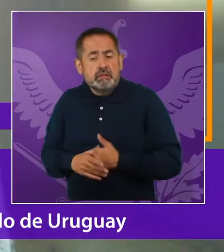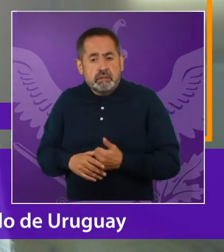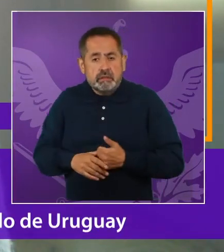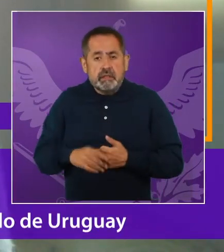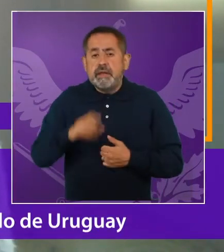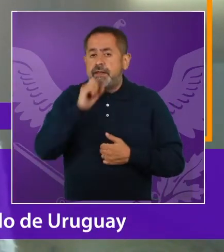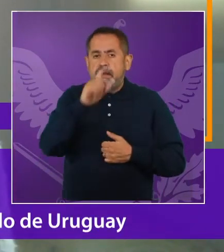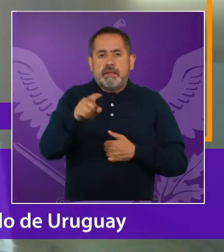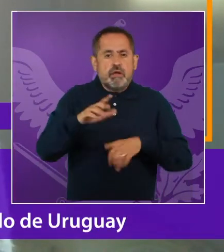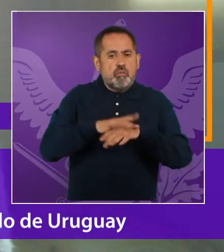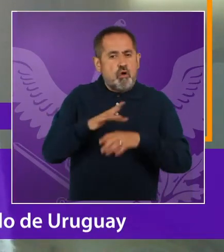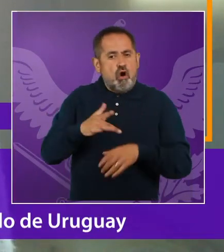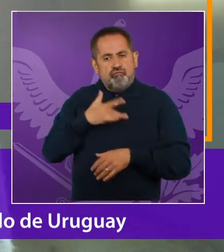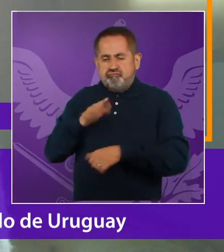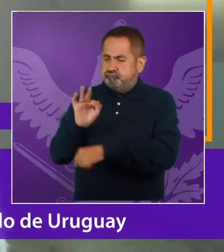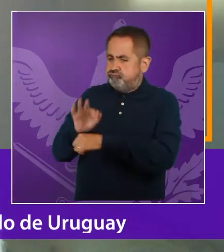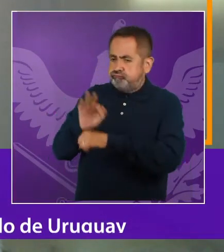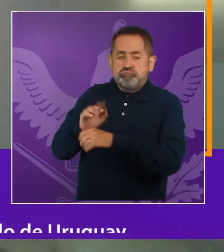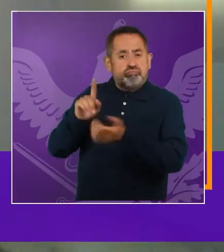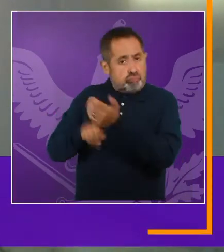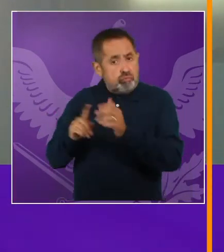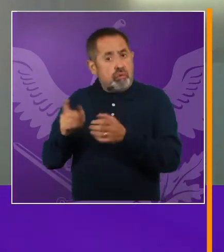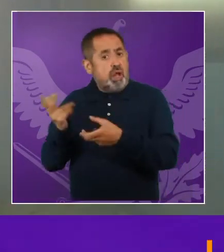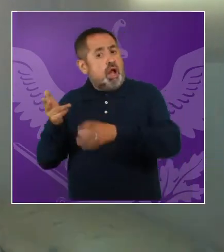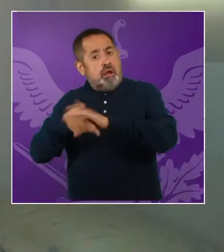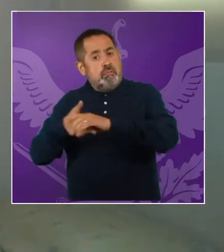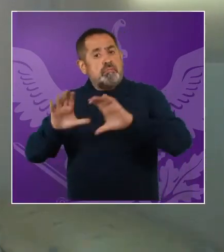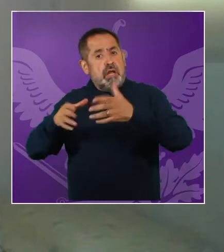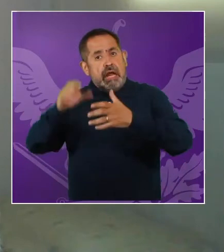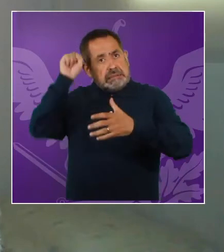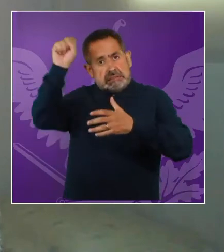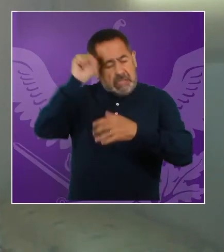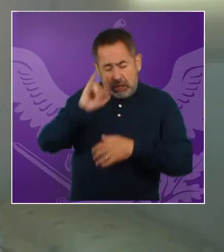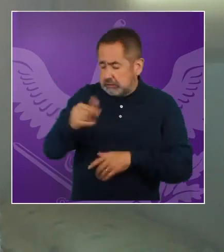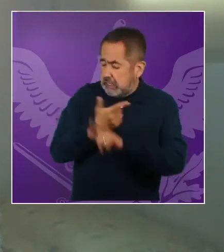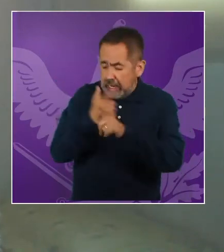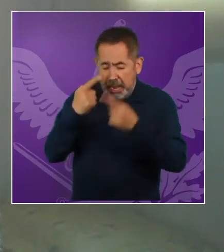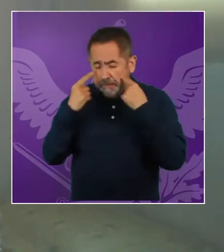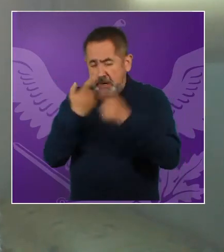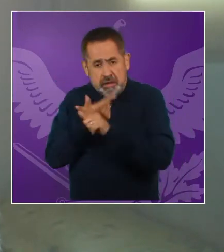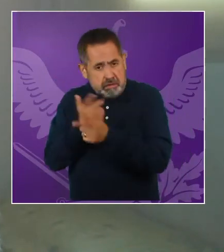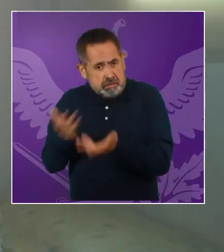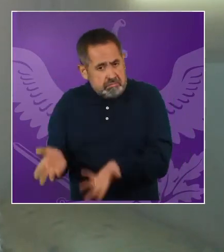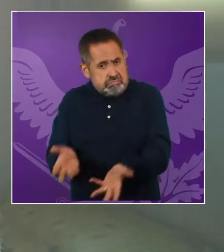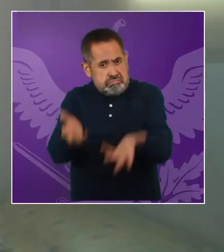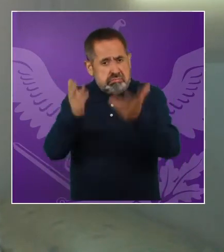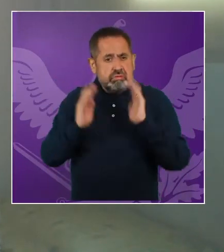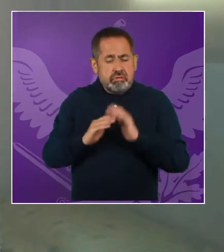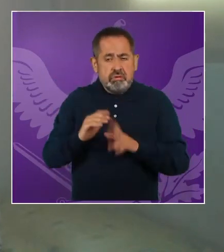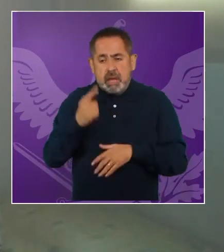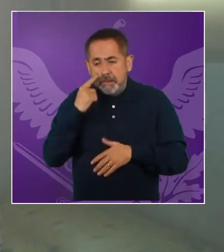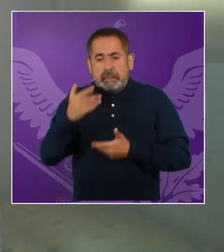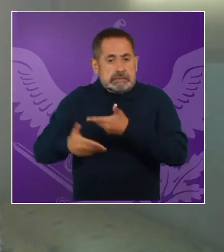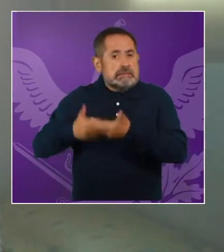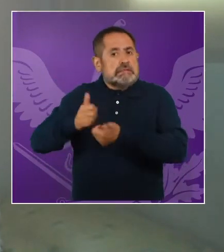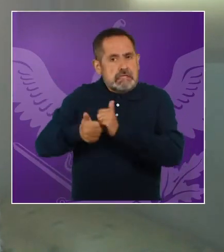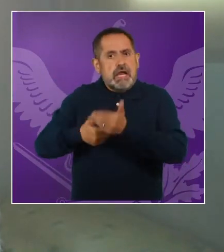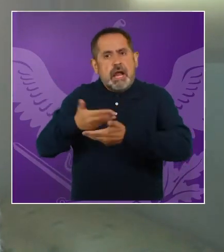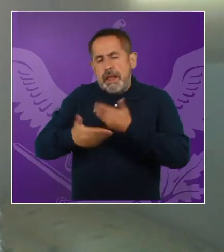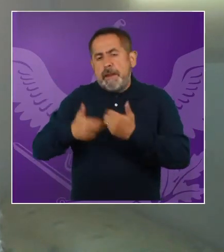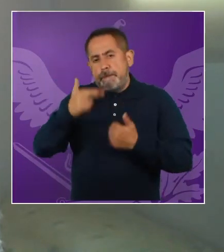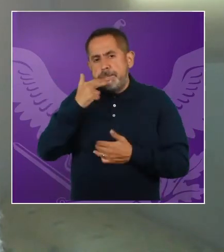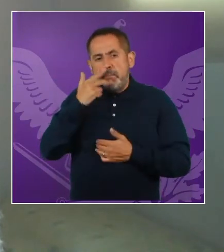dado, este, justamente, esta movilización, desde los sindicatos ha habido un aumento en las afiliaciones, este, porque, bueno, las trabajadoras han visto